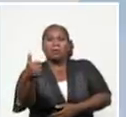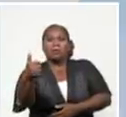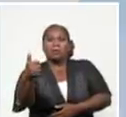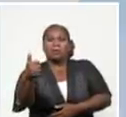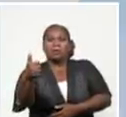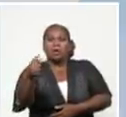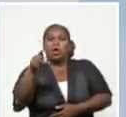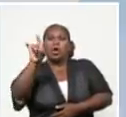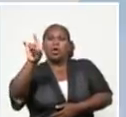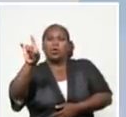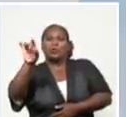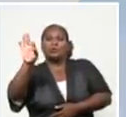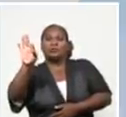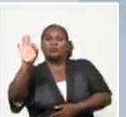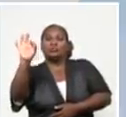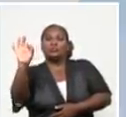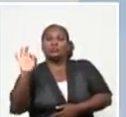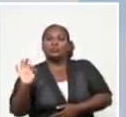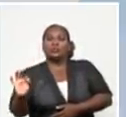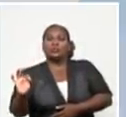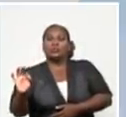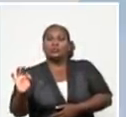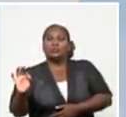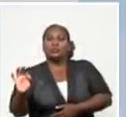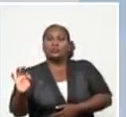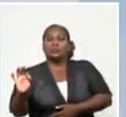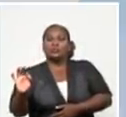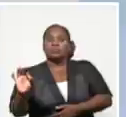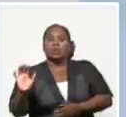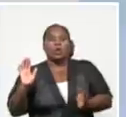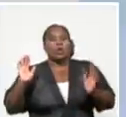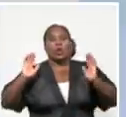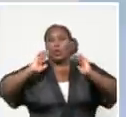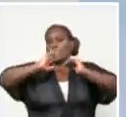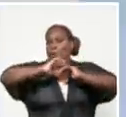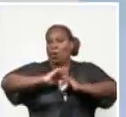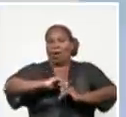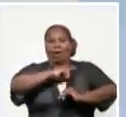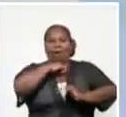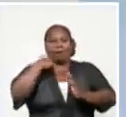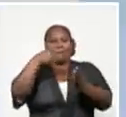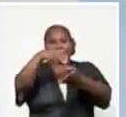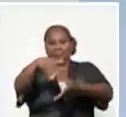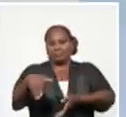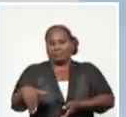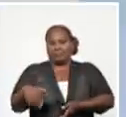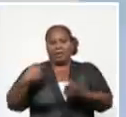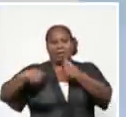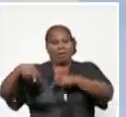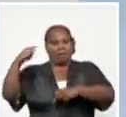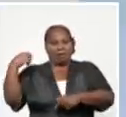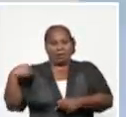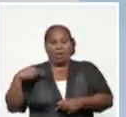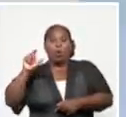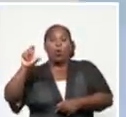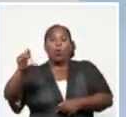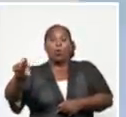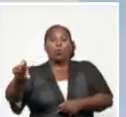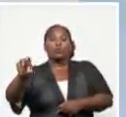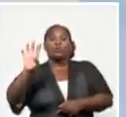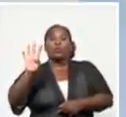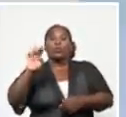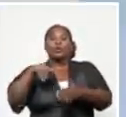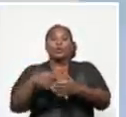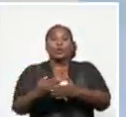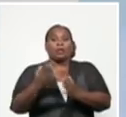98%, y no hemos tenido fallecidos en el día de ayer y en los últimos cuatro días.